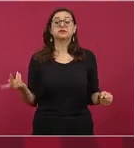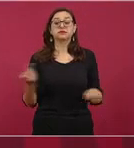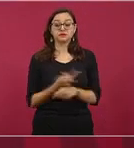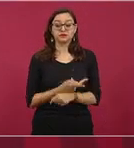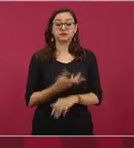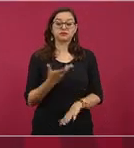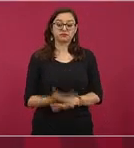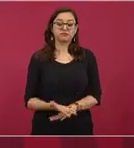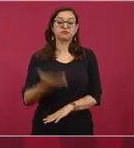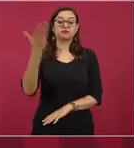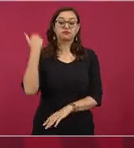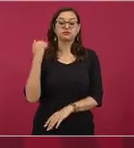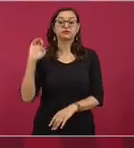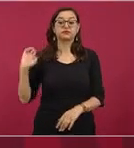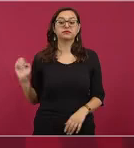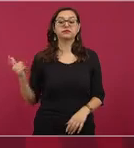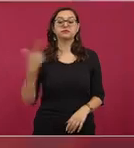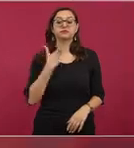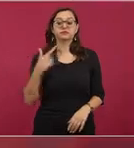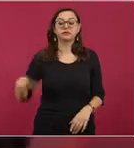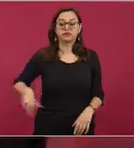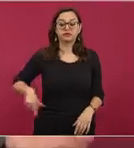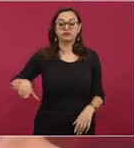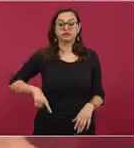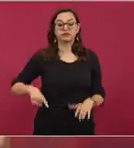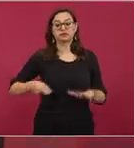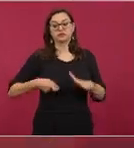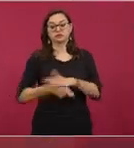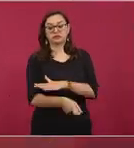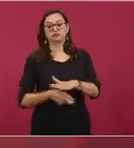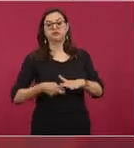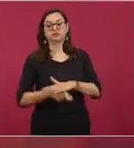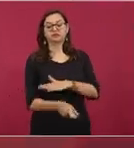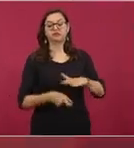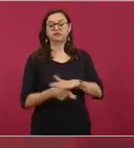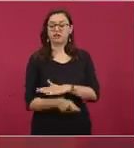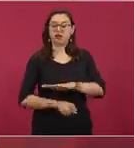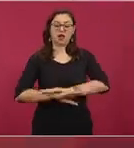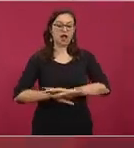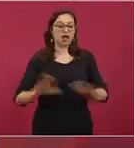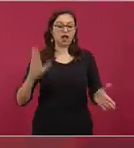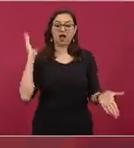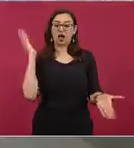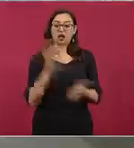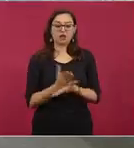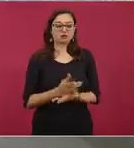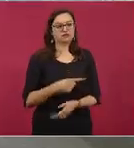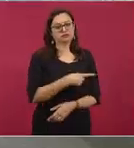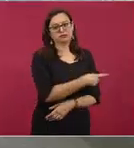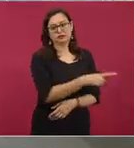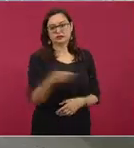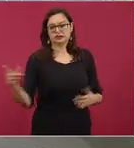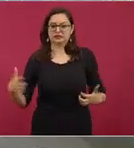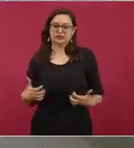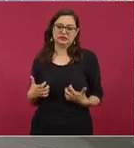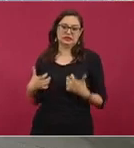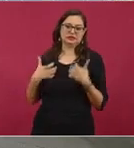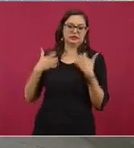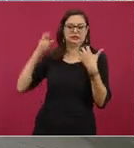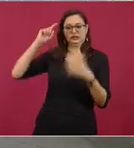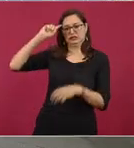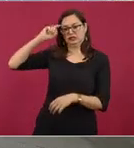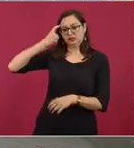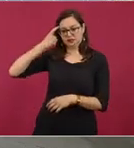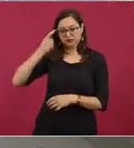presupuesto público y ya no son maiciados, pues están enojados. En ese mismo sentido, presidente, ayer publicamos una